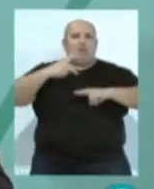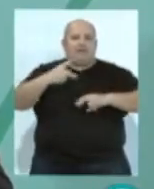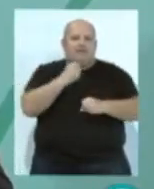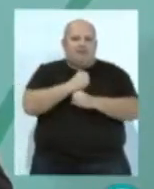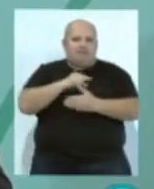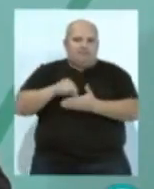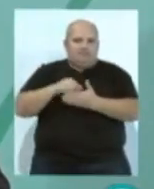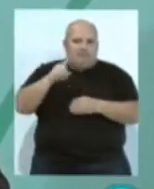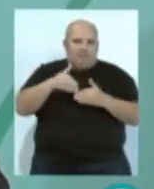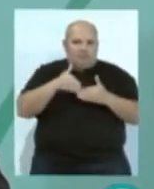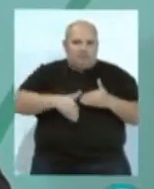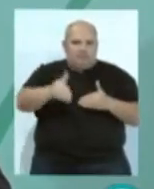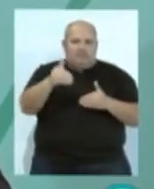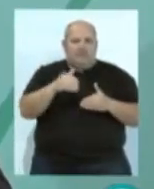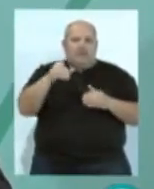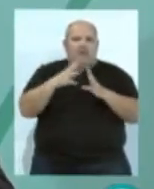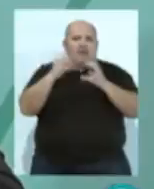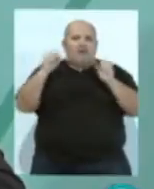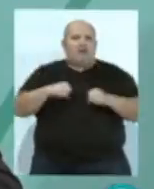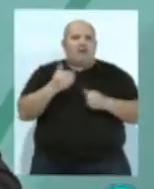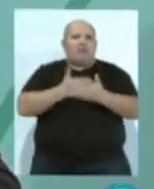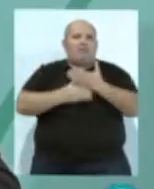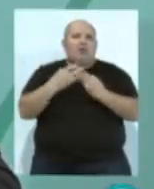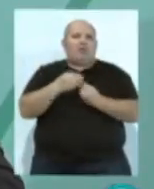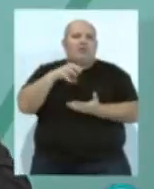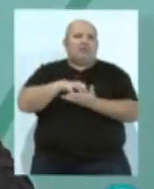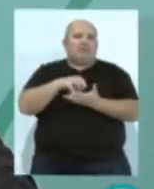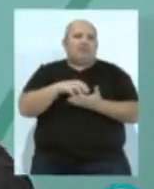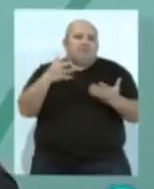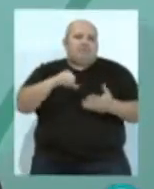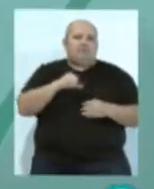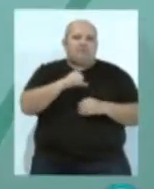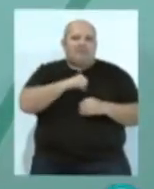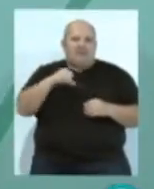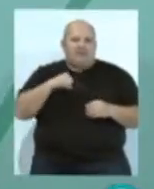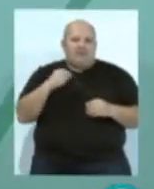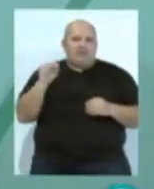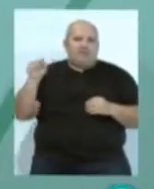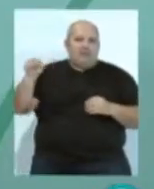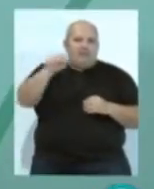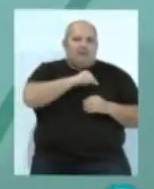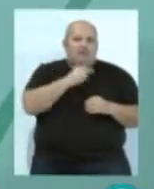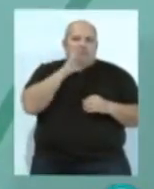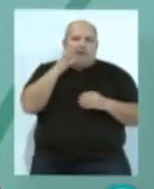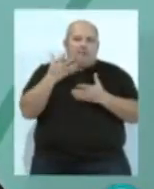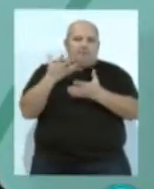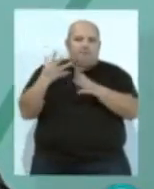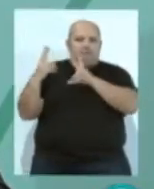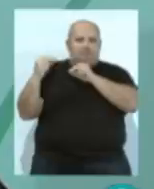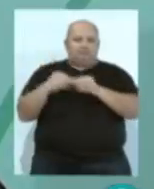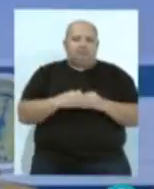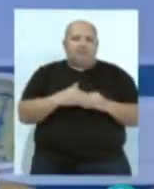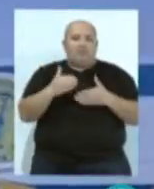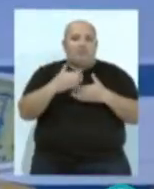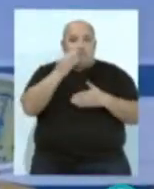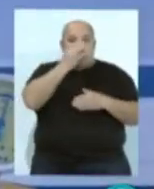plantilla y para acordar la colaboración con otros centros hospitalarios, si fuera necesario. El